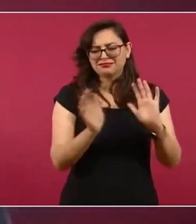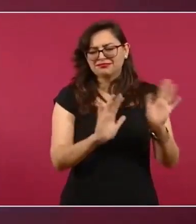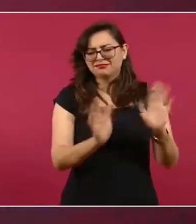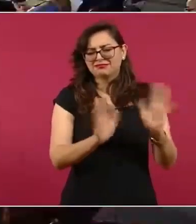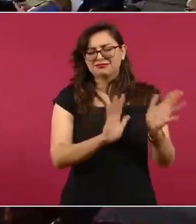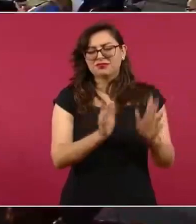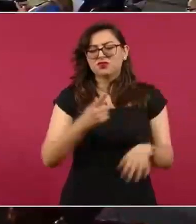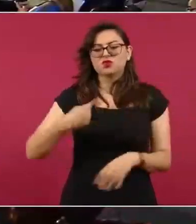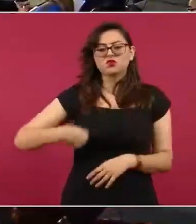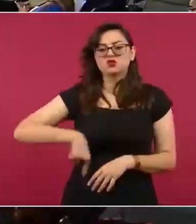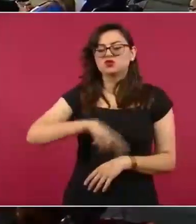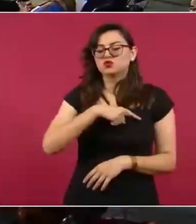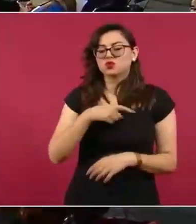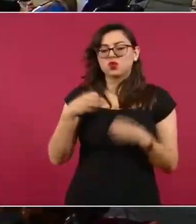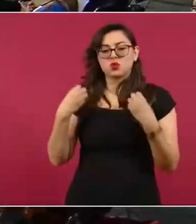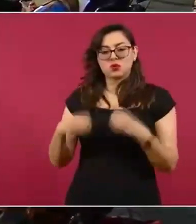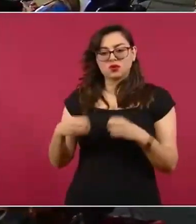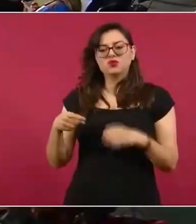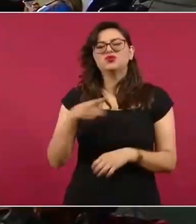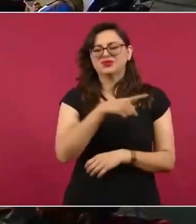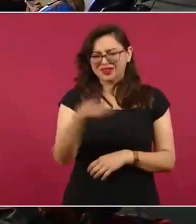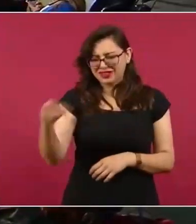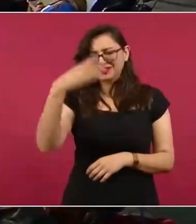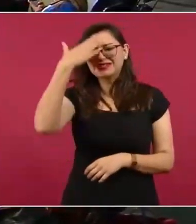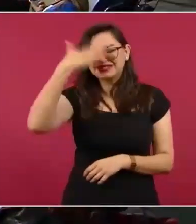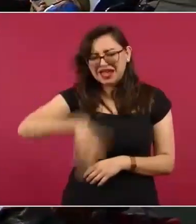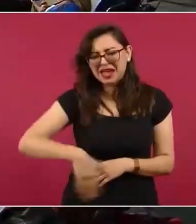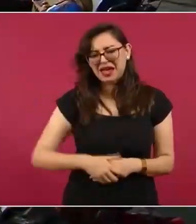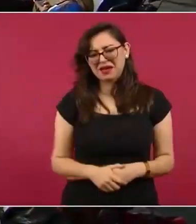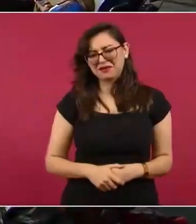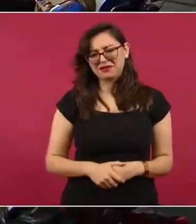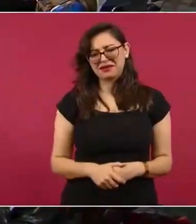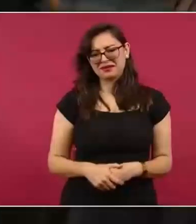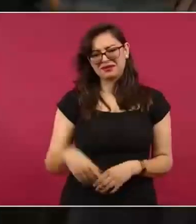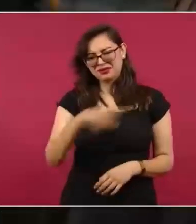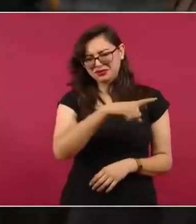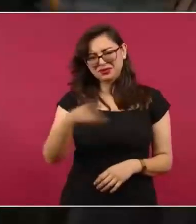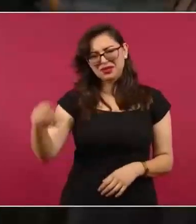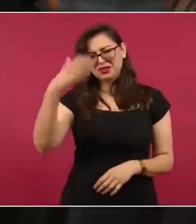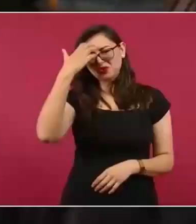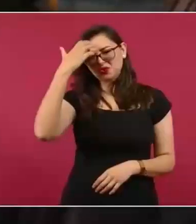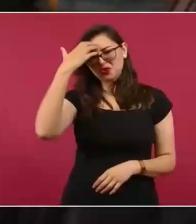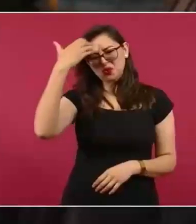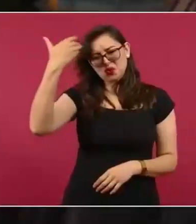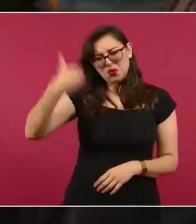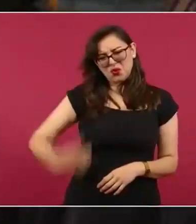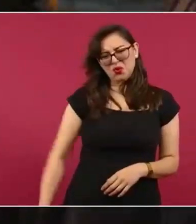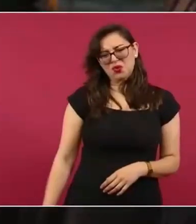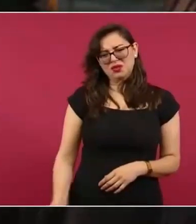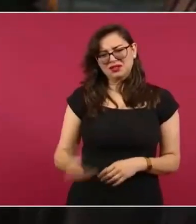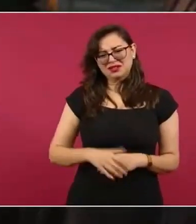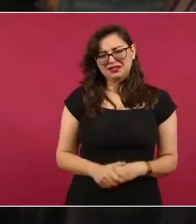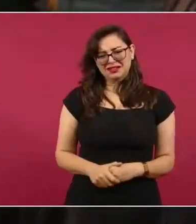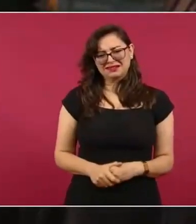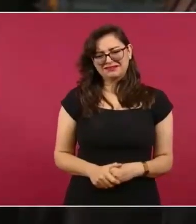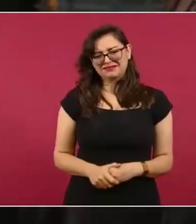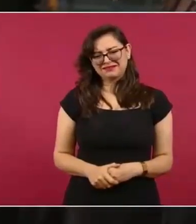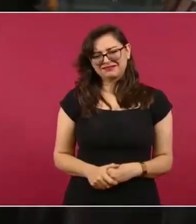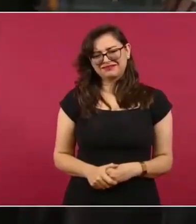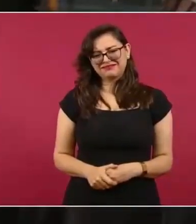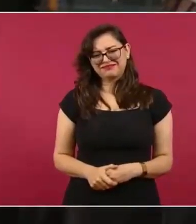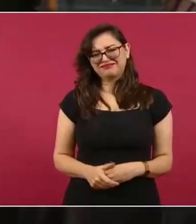Y ustedes además lo saben, porque nos conocen, o sea, los de proceso, lo saben,